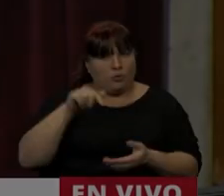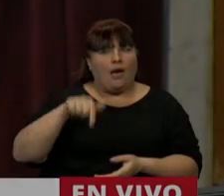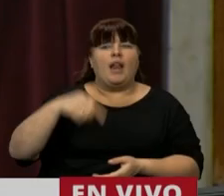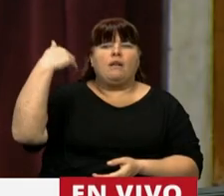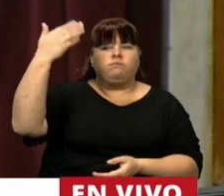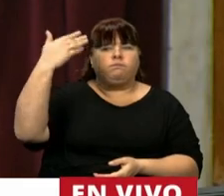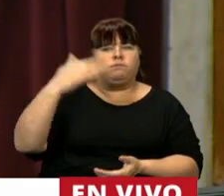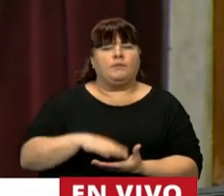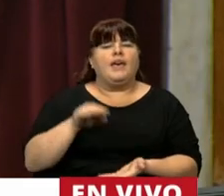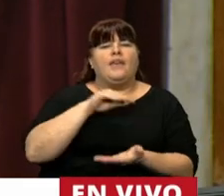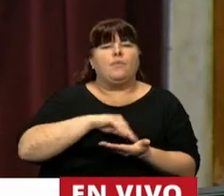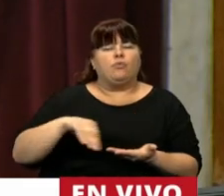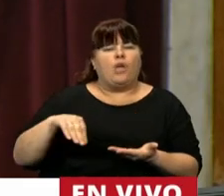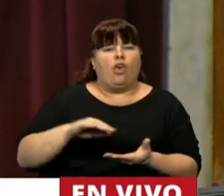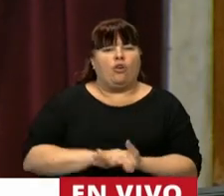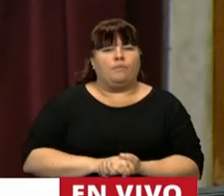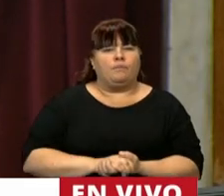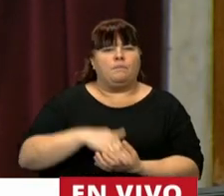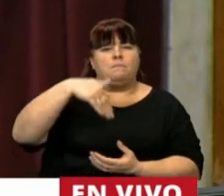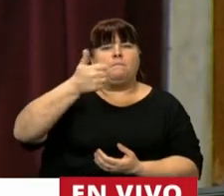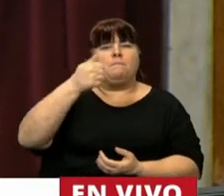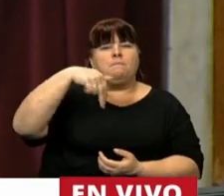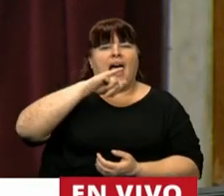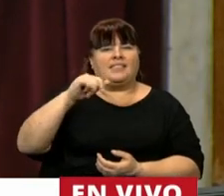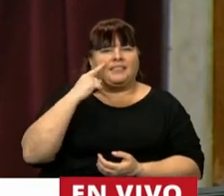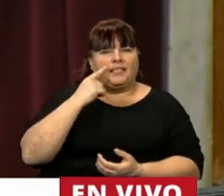Tiene la palabra el diputado Rubén Mancia.